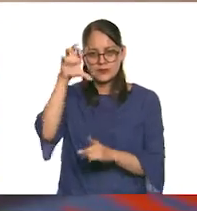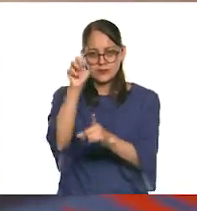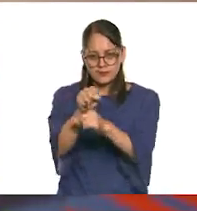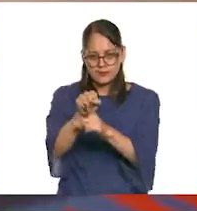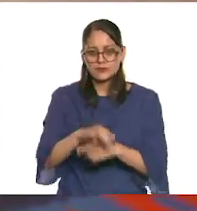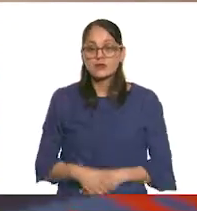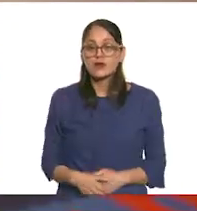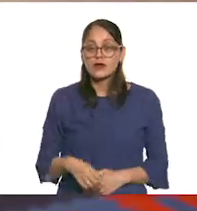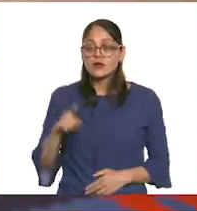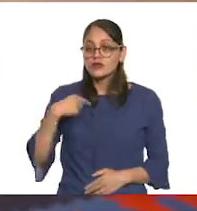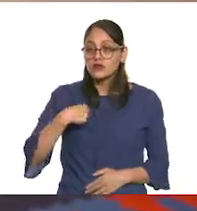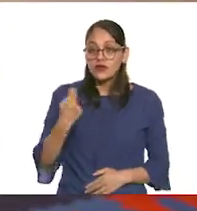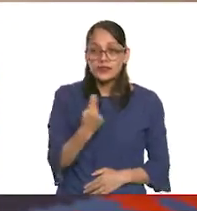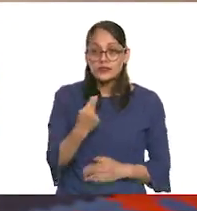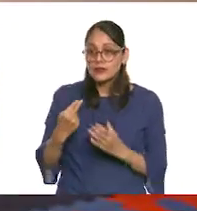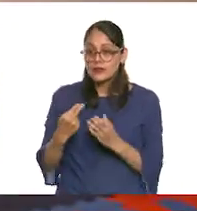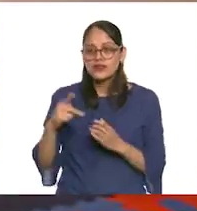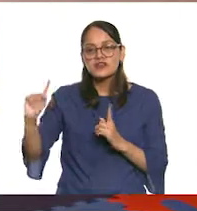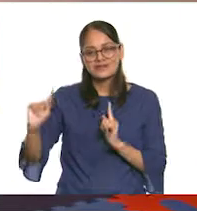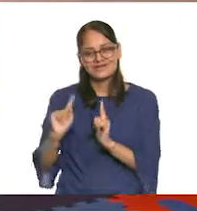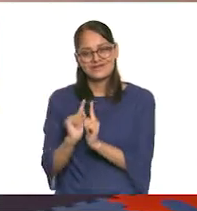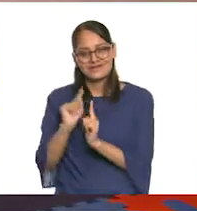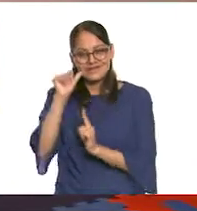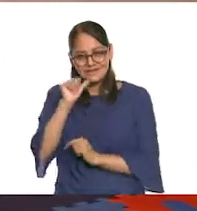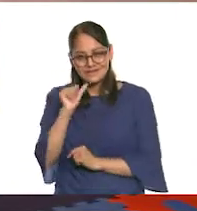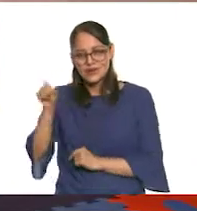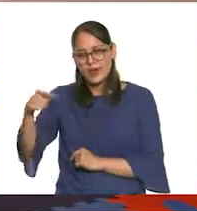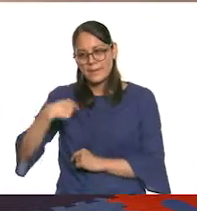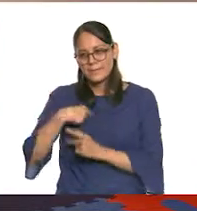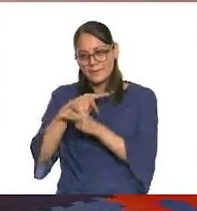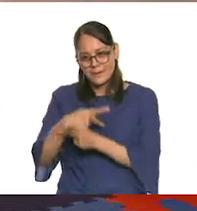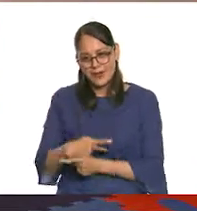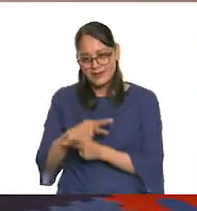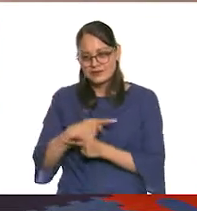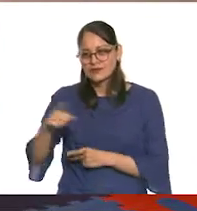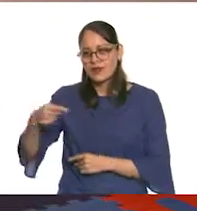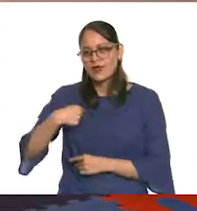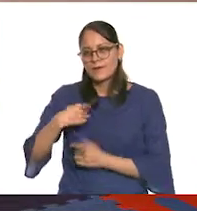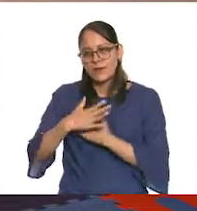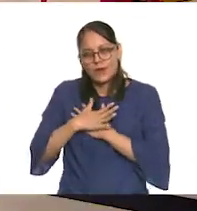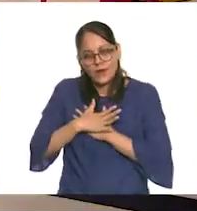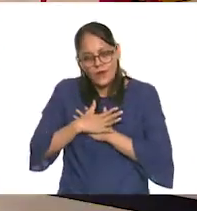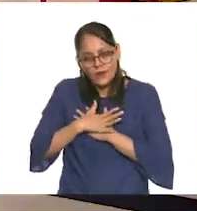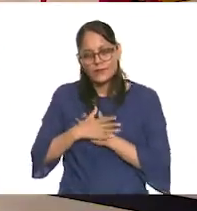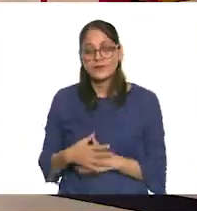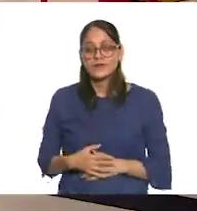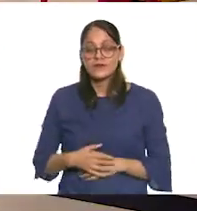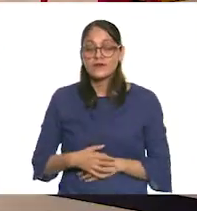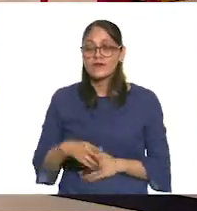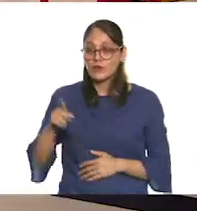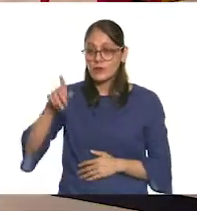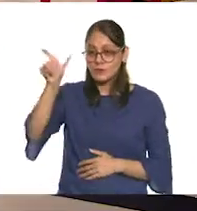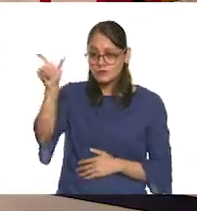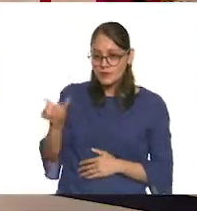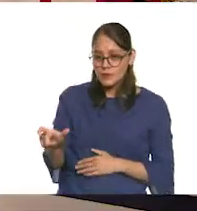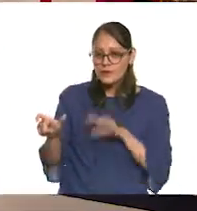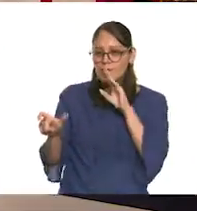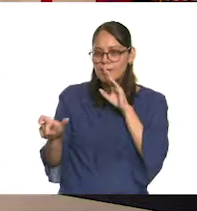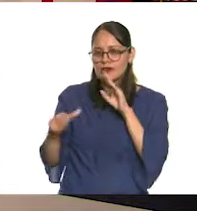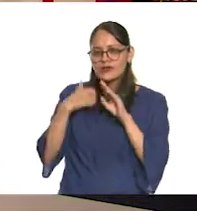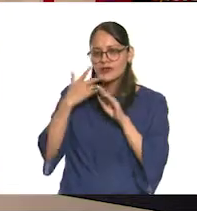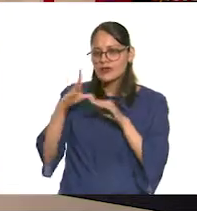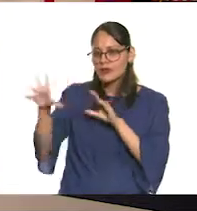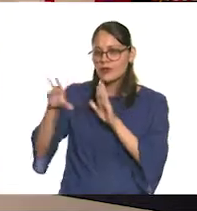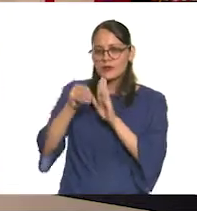Estás siempre que te necesito. Gracias por tu paciencia y tu amor incondicional. Eres mi ejemplo a seguir. Eres toda